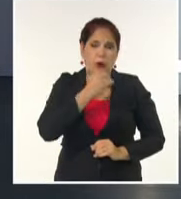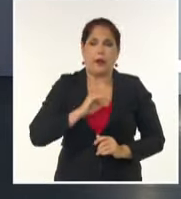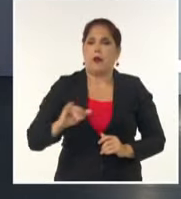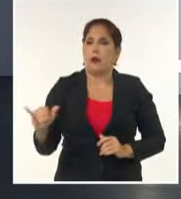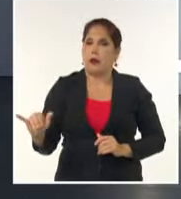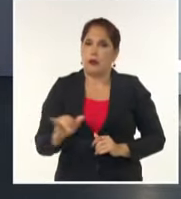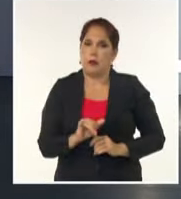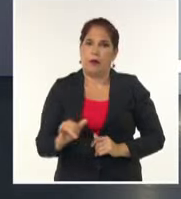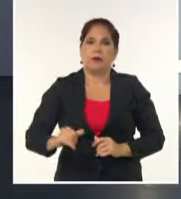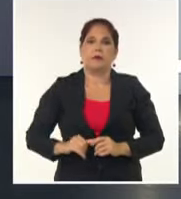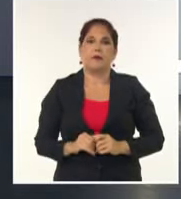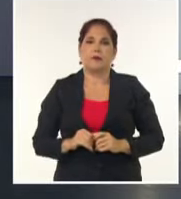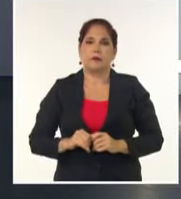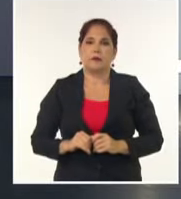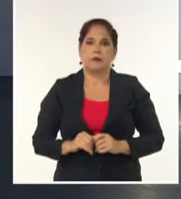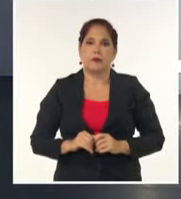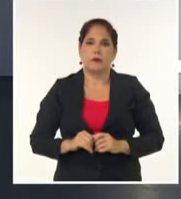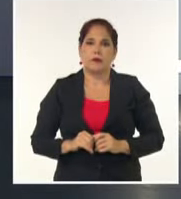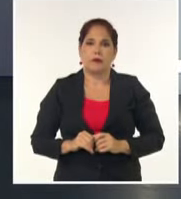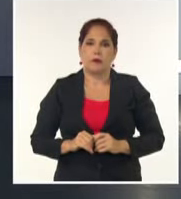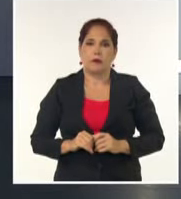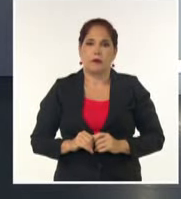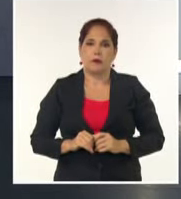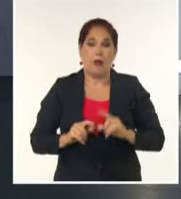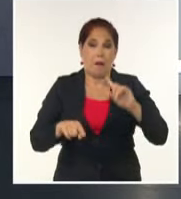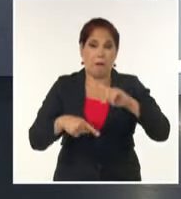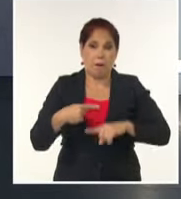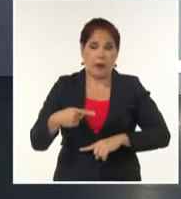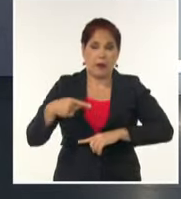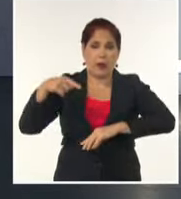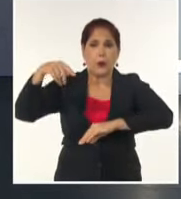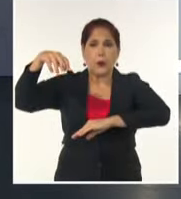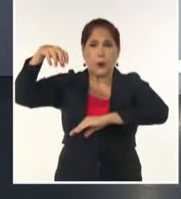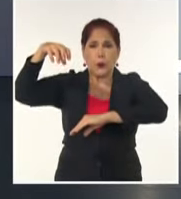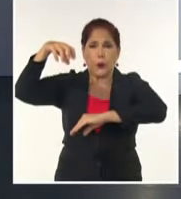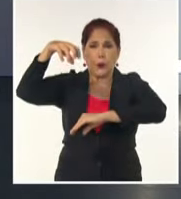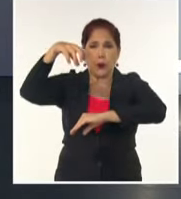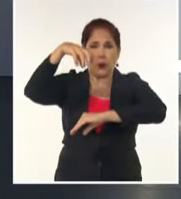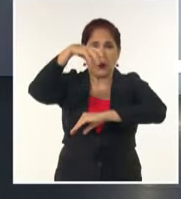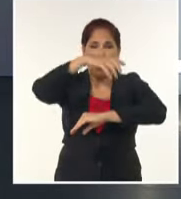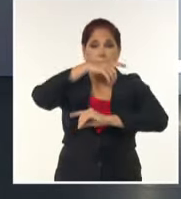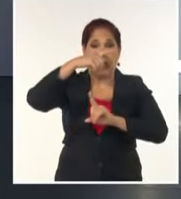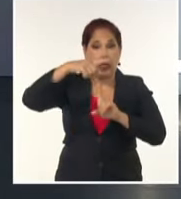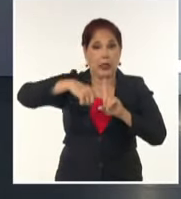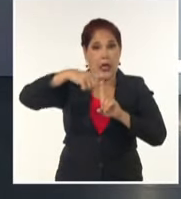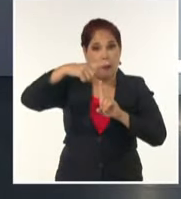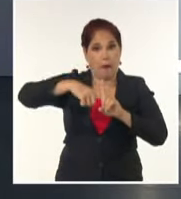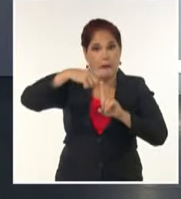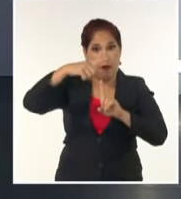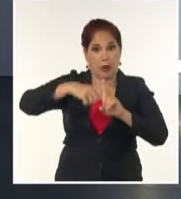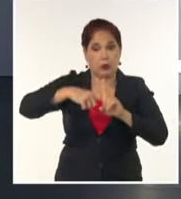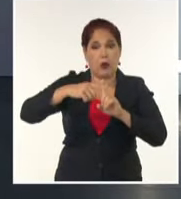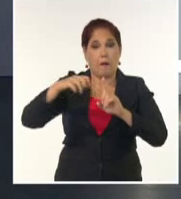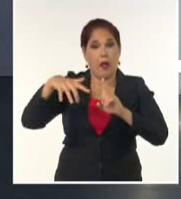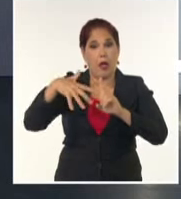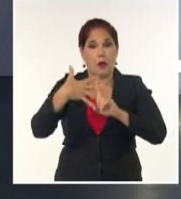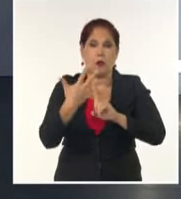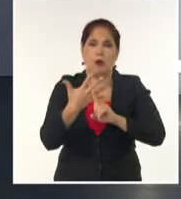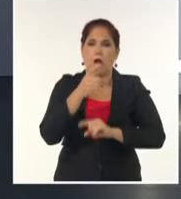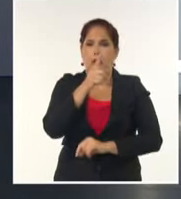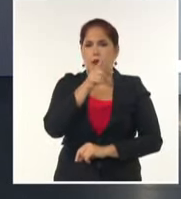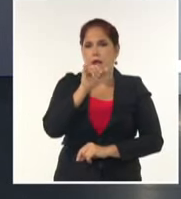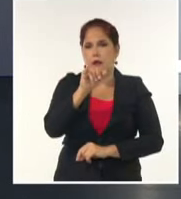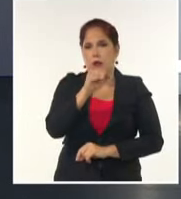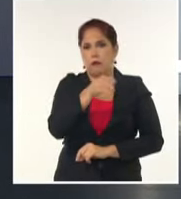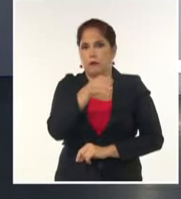momentáneamente, con escasas lluvias, también para mañana en todo el territorio nacional. Los valores de temperatura, la mínima para la madrugada, valores entre 16,